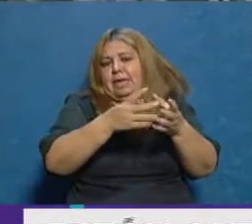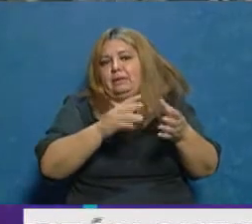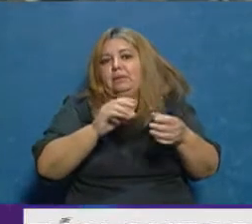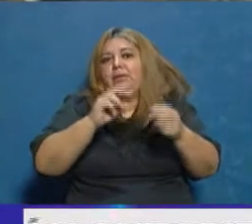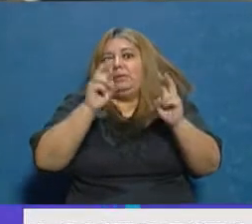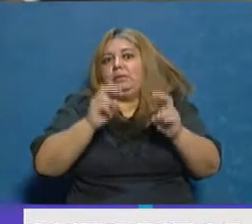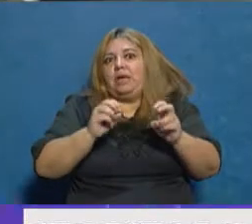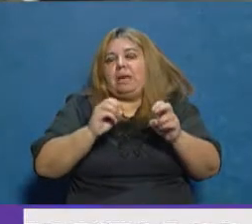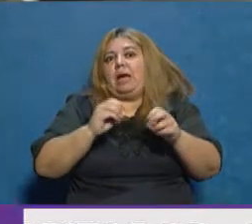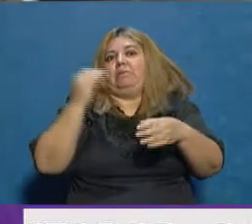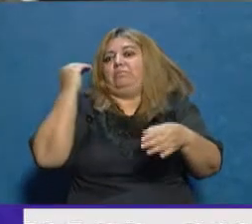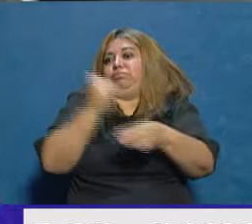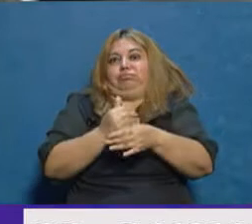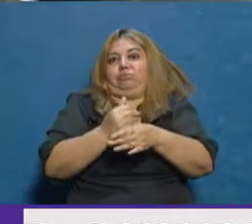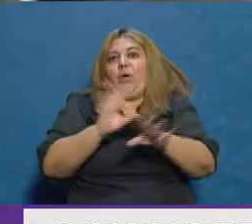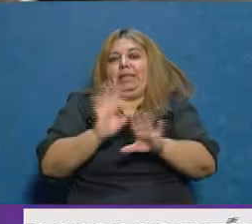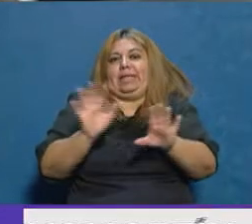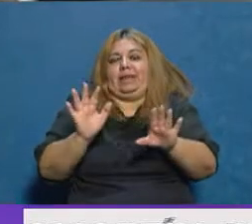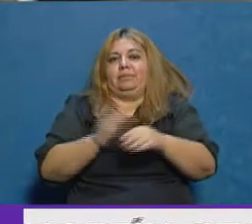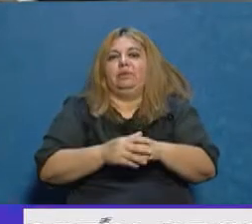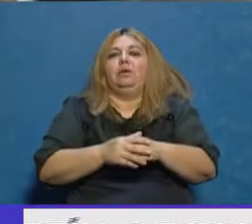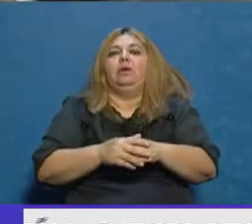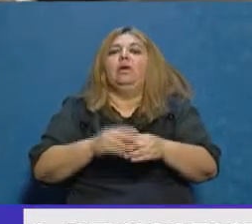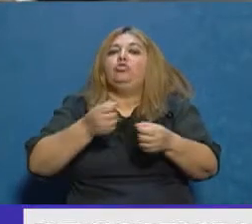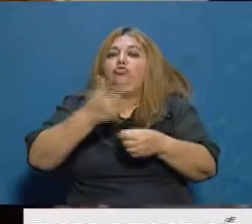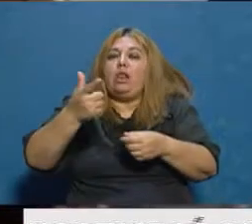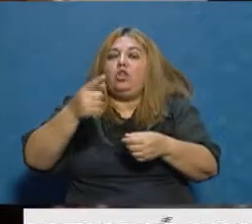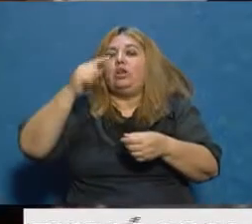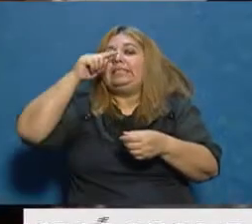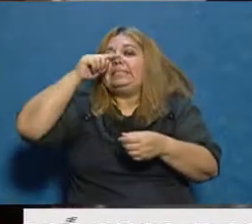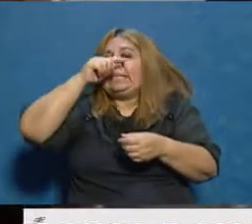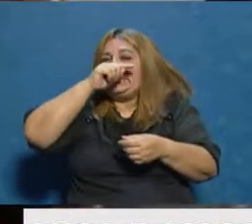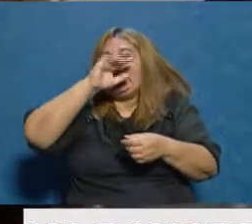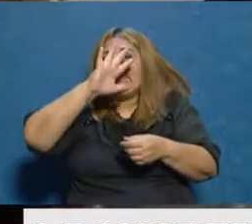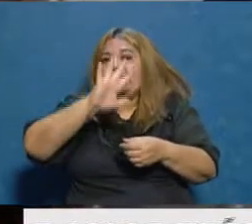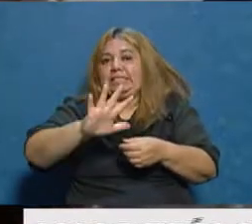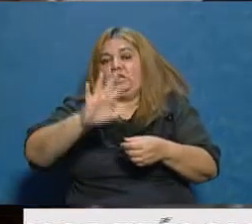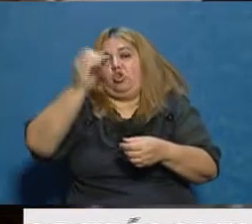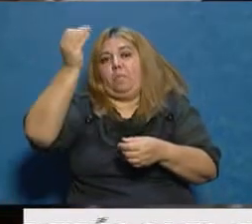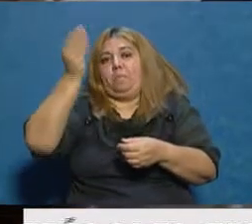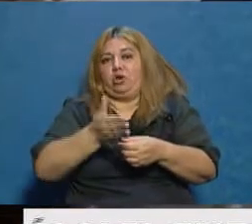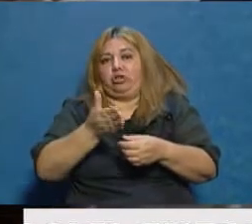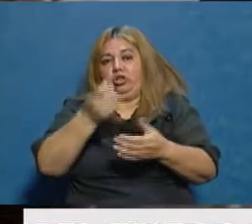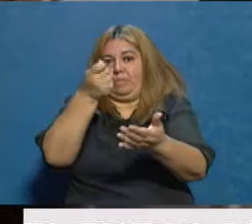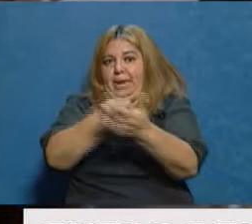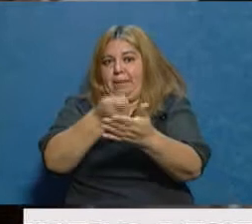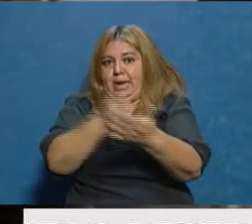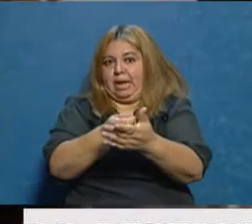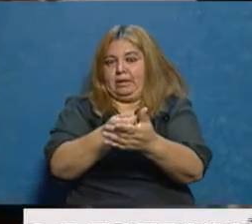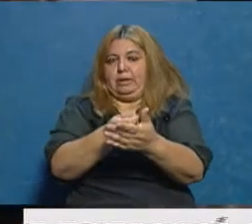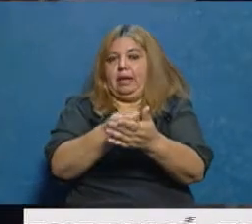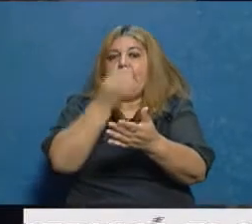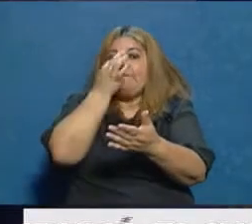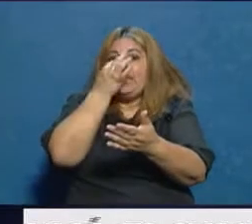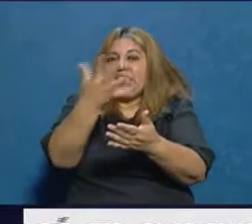van a recibir el 75% de su sueldo bruto. Estamos hablando de